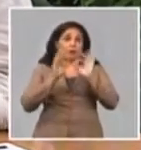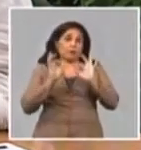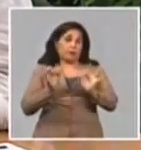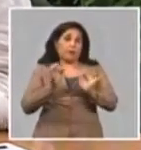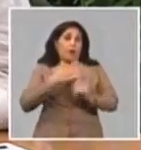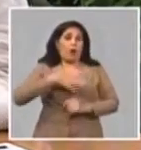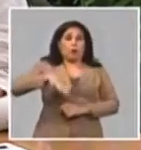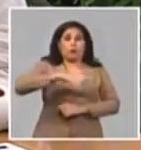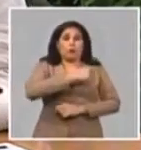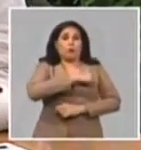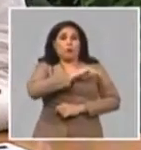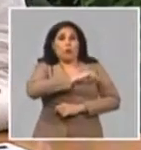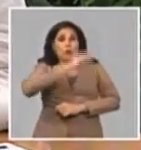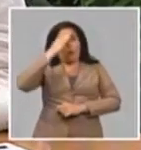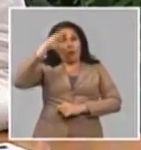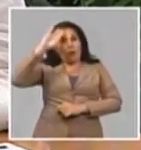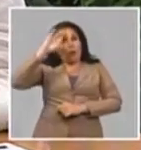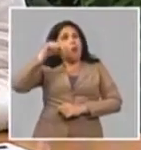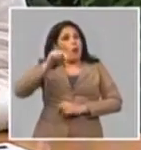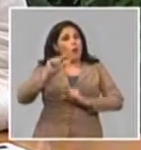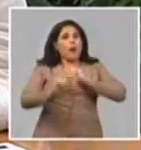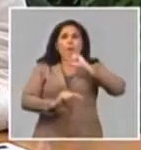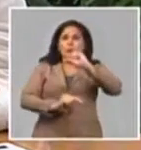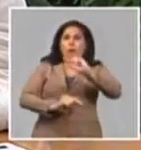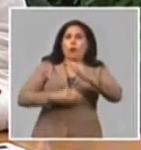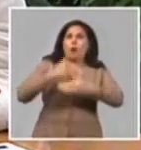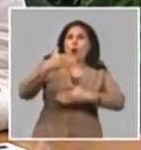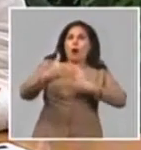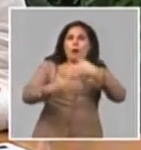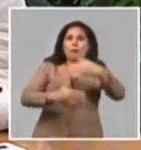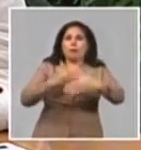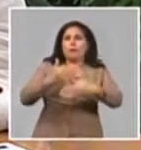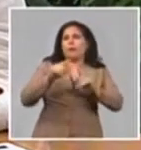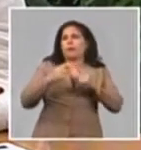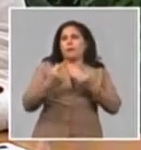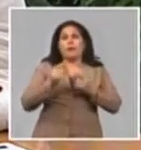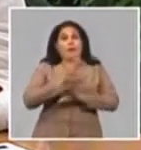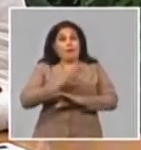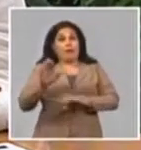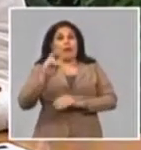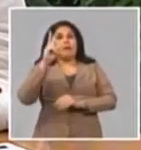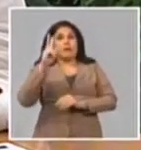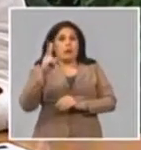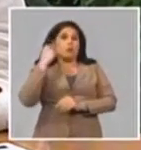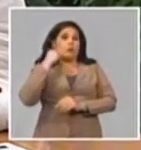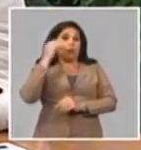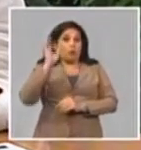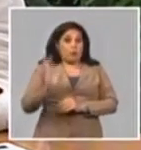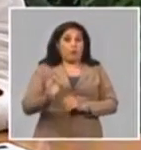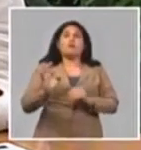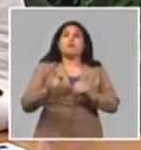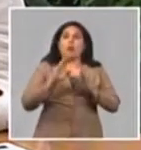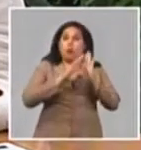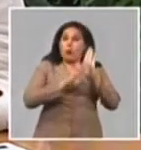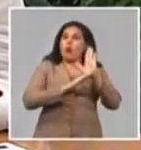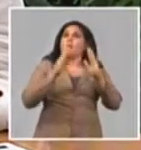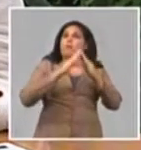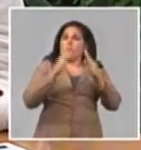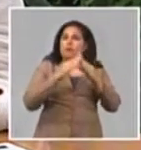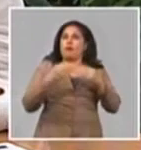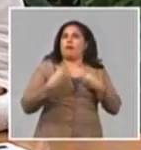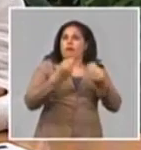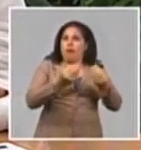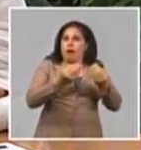y estamos transitando entonces este año ya por el segundo año de la política de la